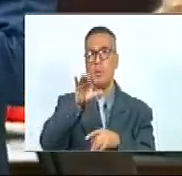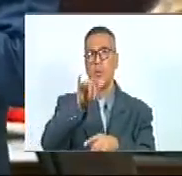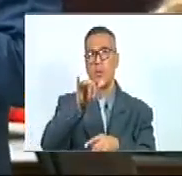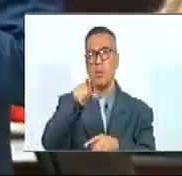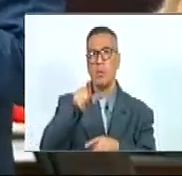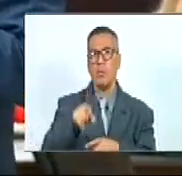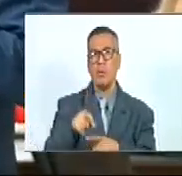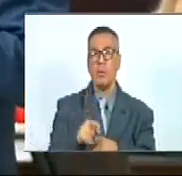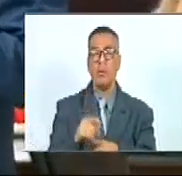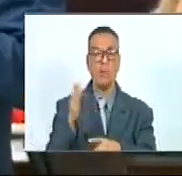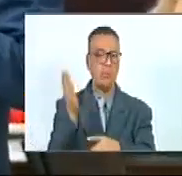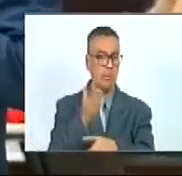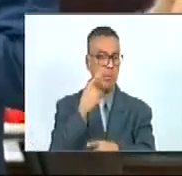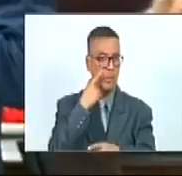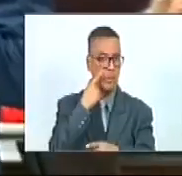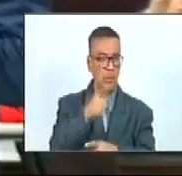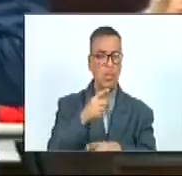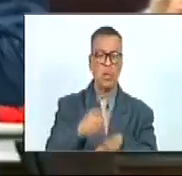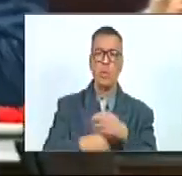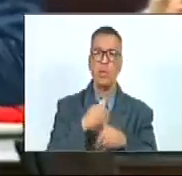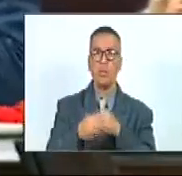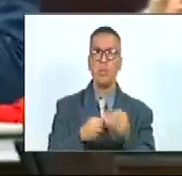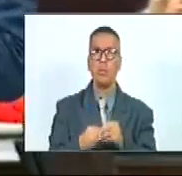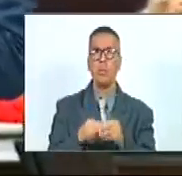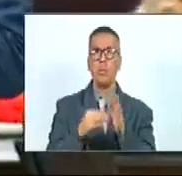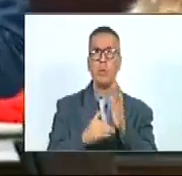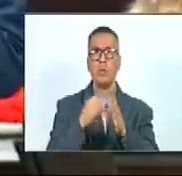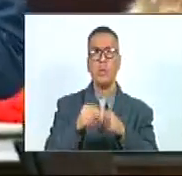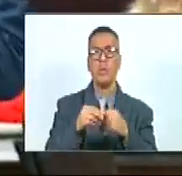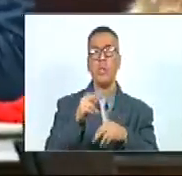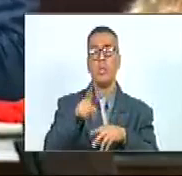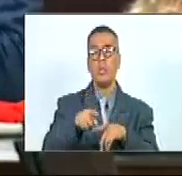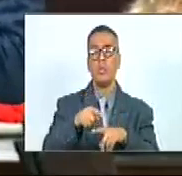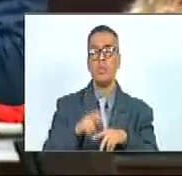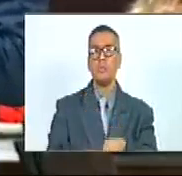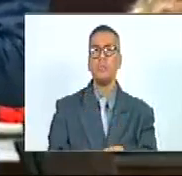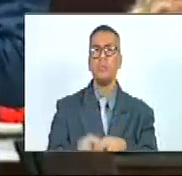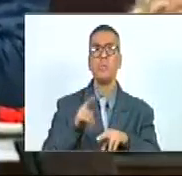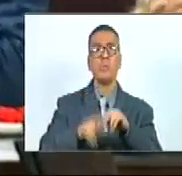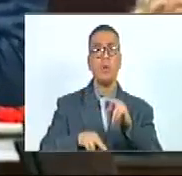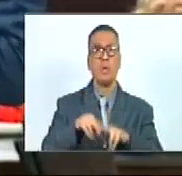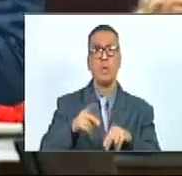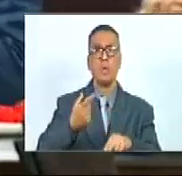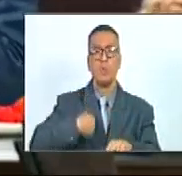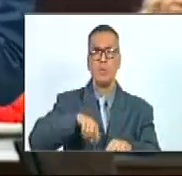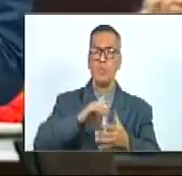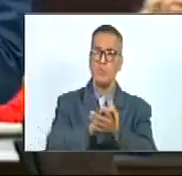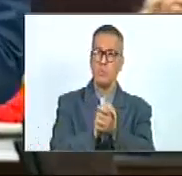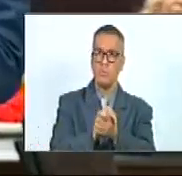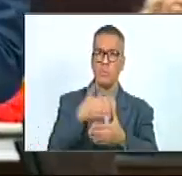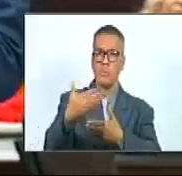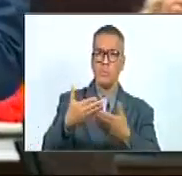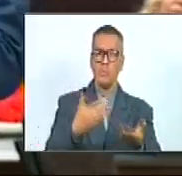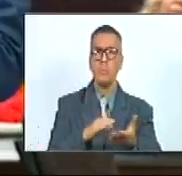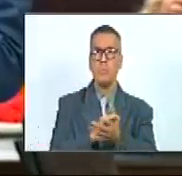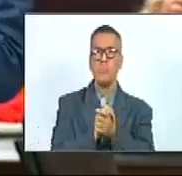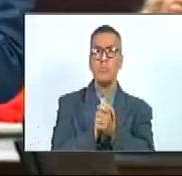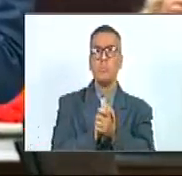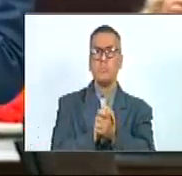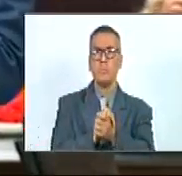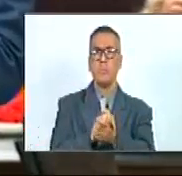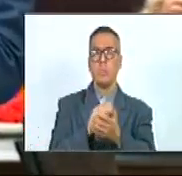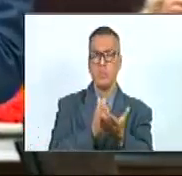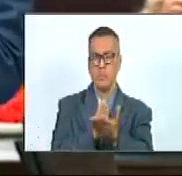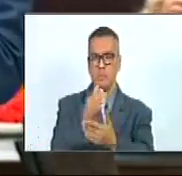amenazas y lo que produce lo que procede allí lo conducente es que estrechemos los lazos de amistad para